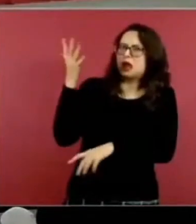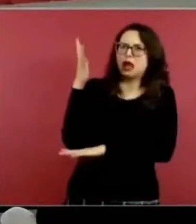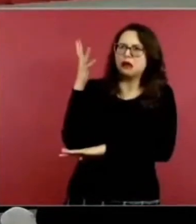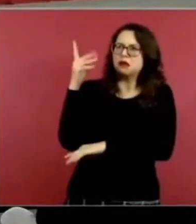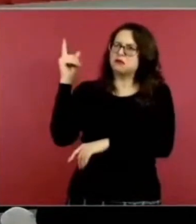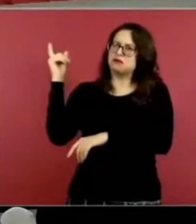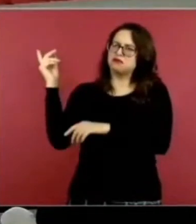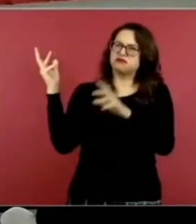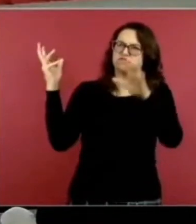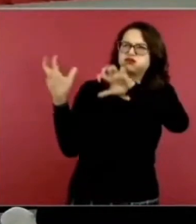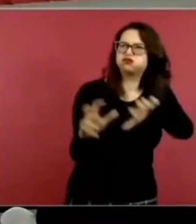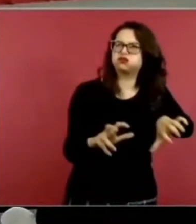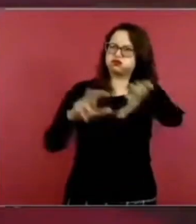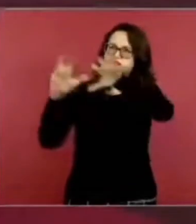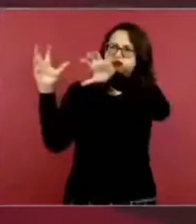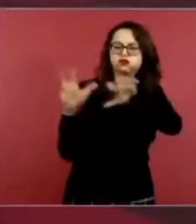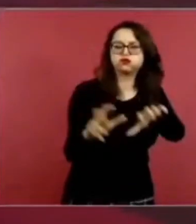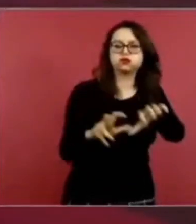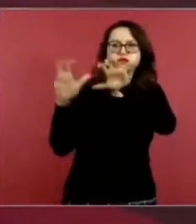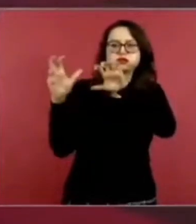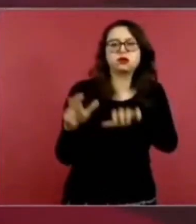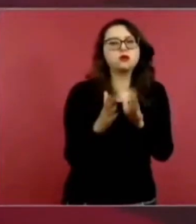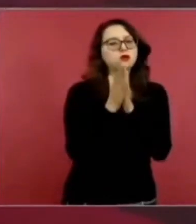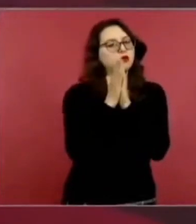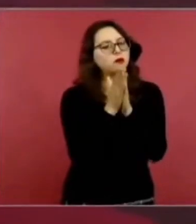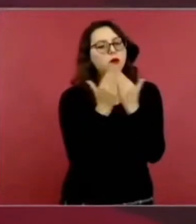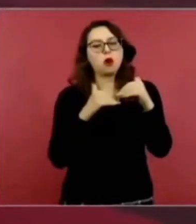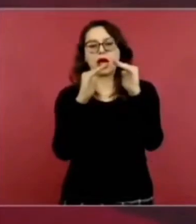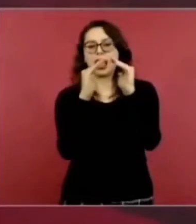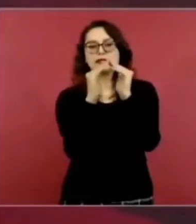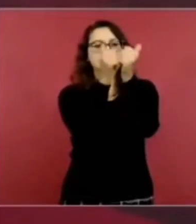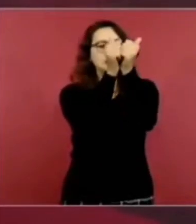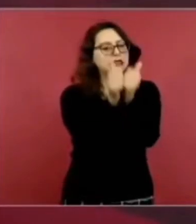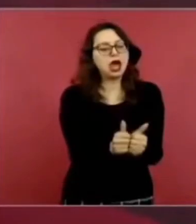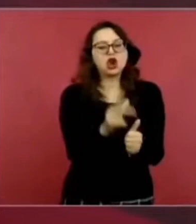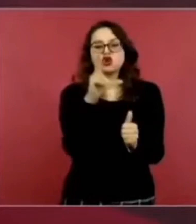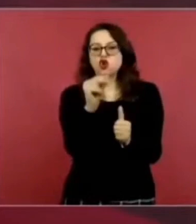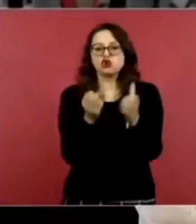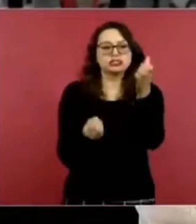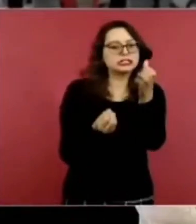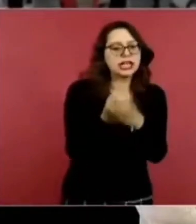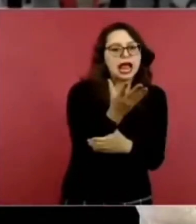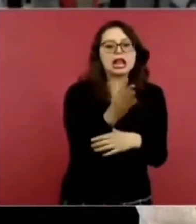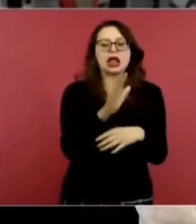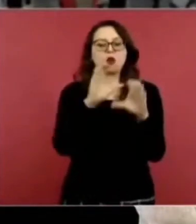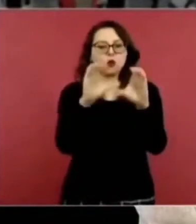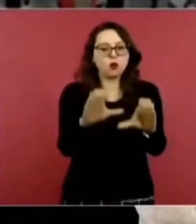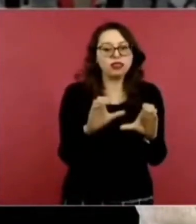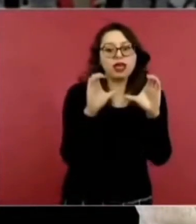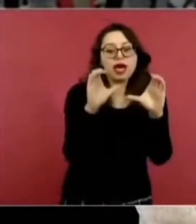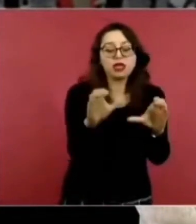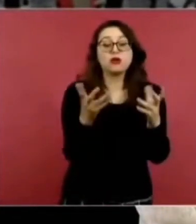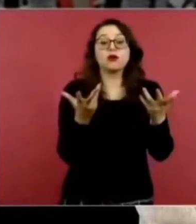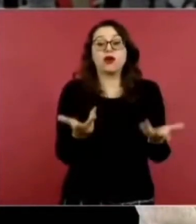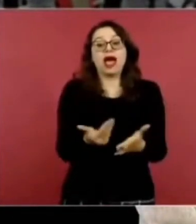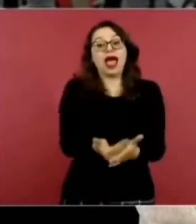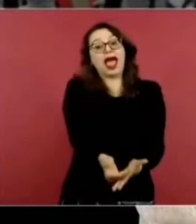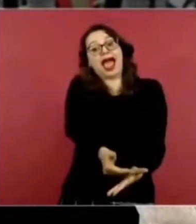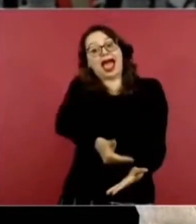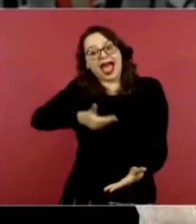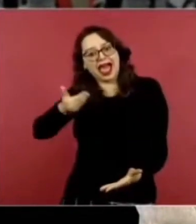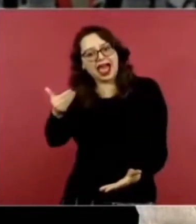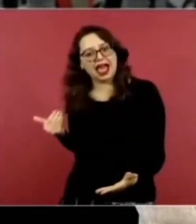lloviendo ya muy fuerte, que por favor no salieran de sus casas, que se resguardaran días antes, incluso